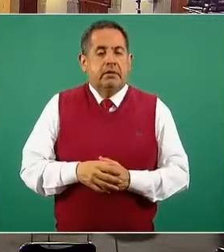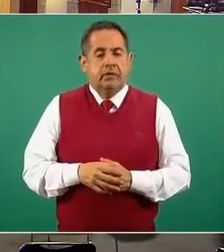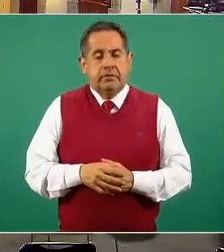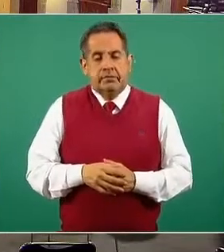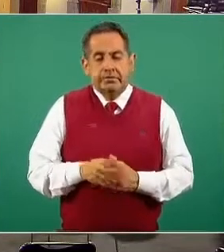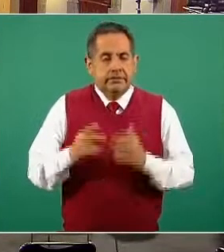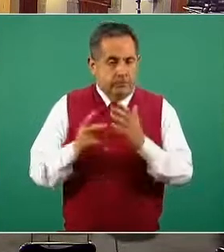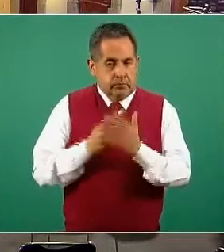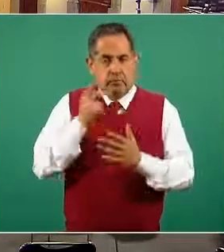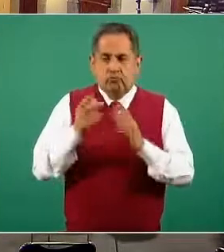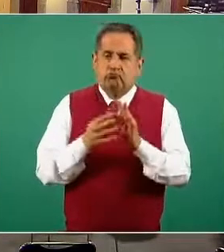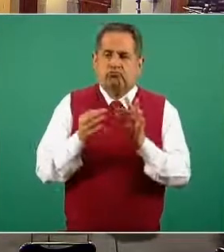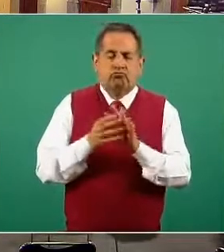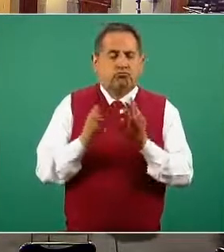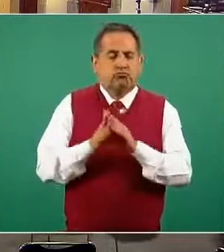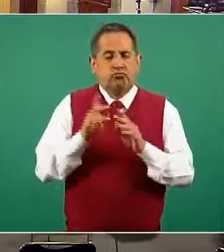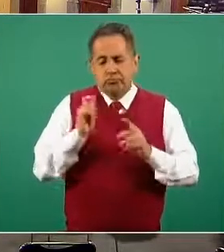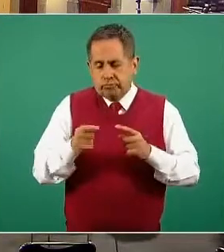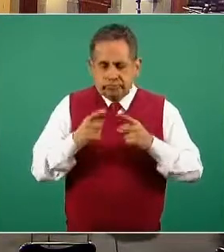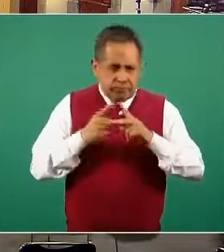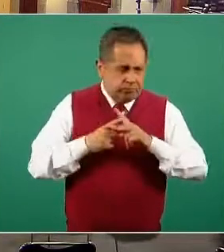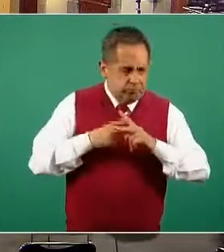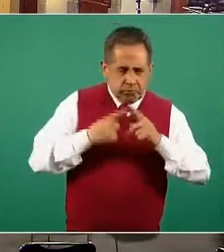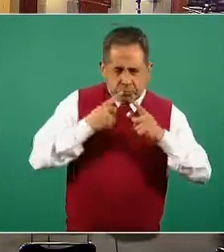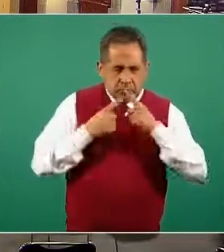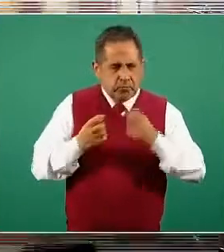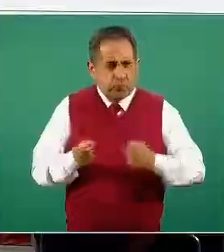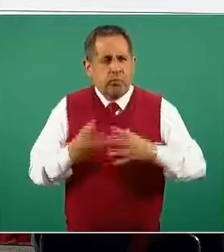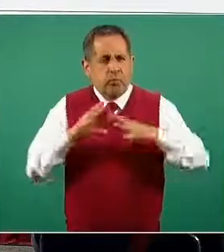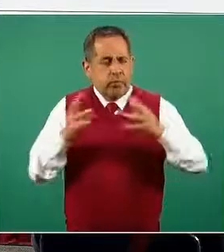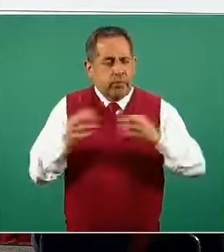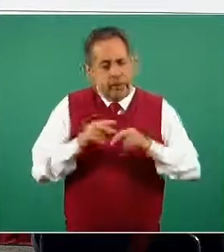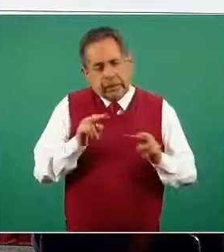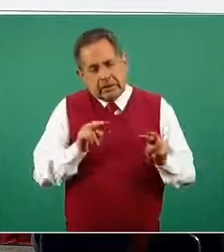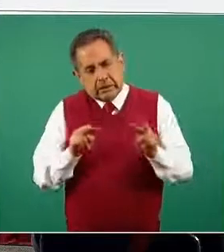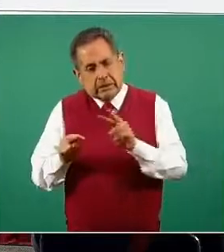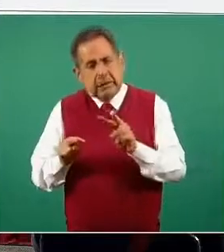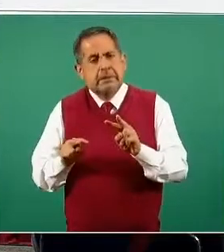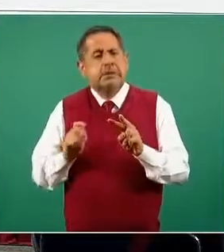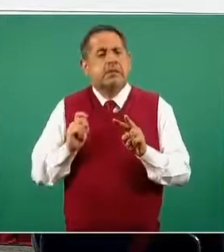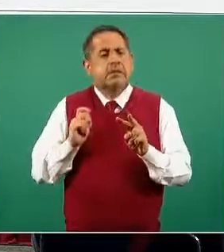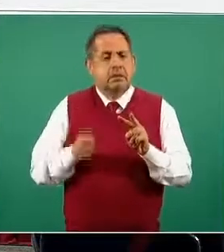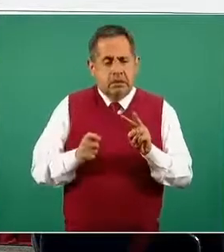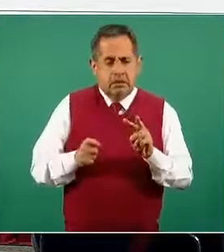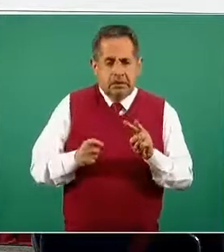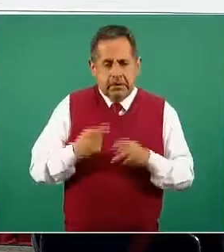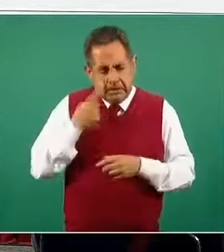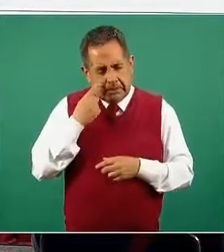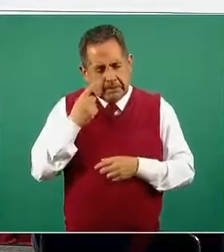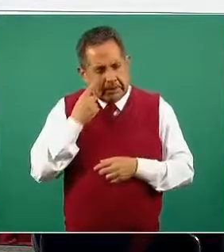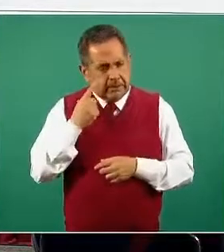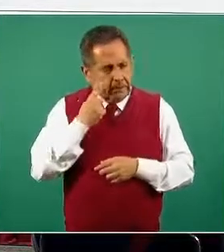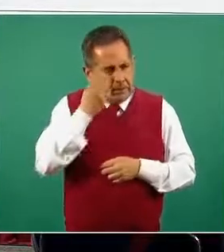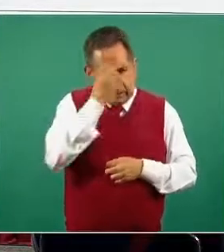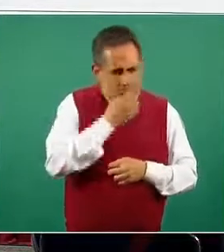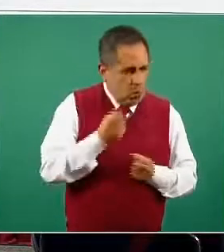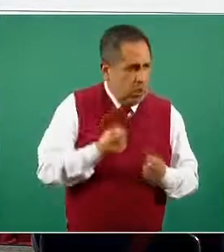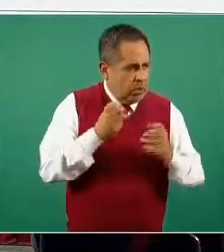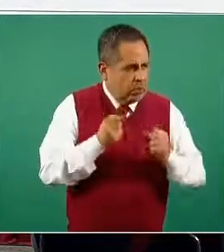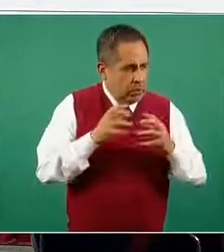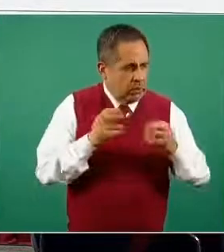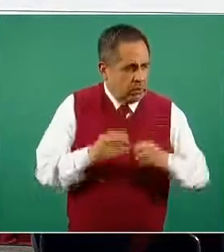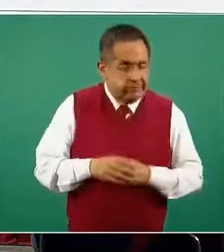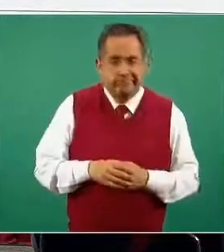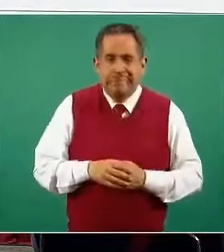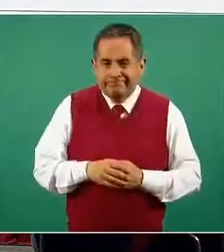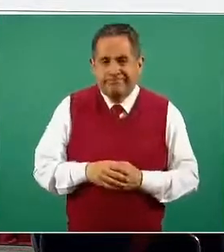retomando estas estadísticas que estamos vigilando de forma constante, es que es muy